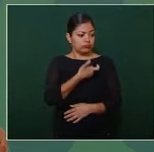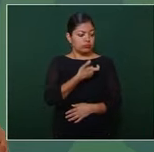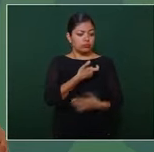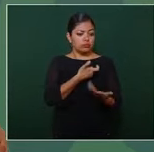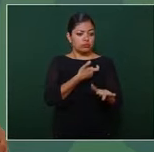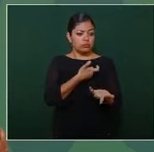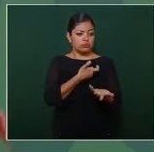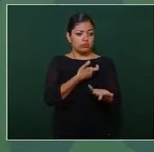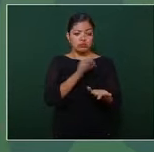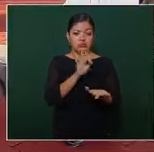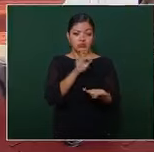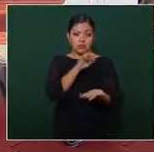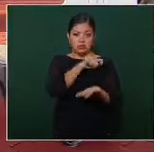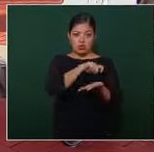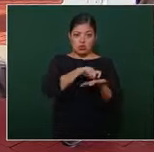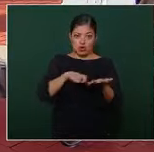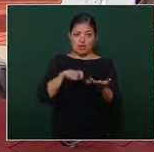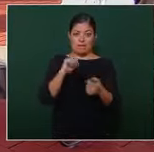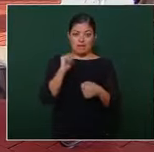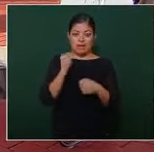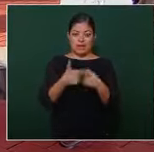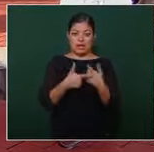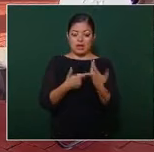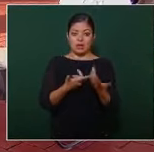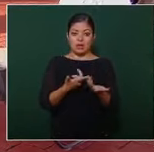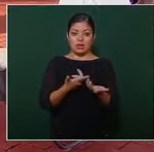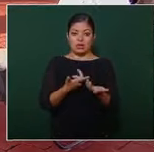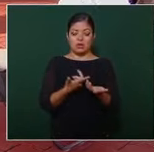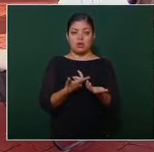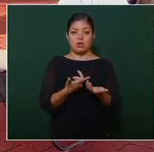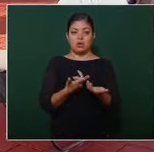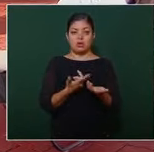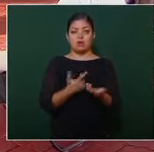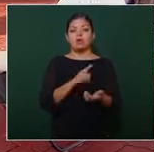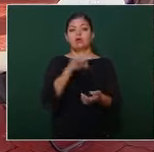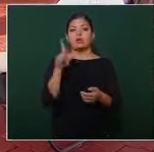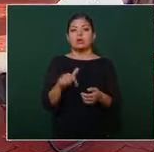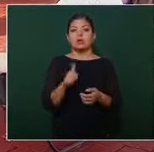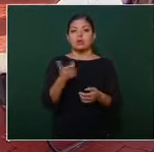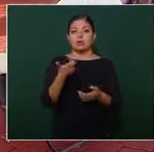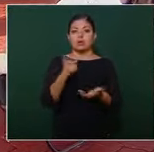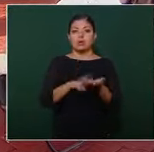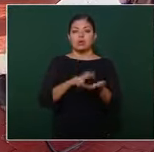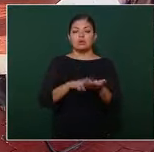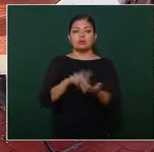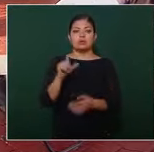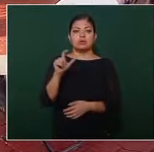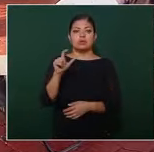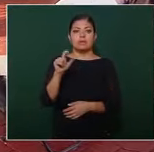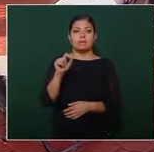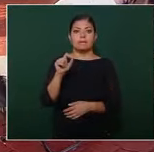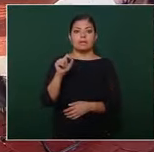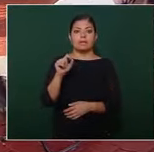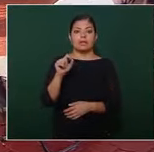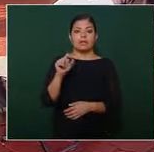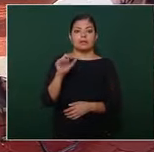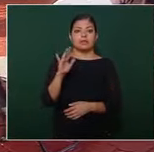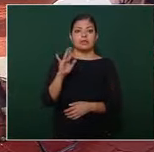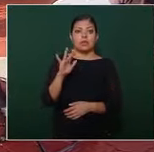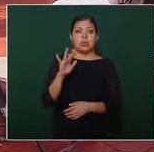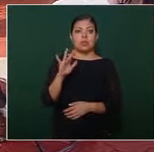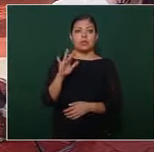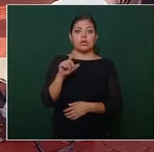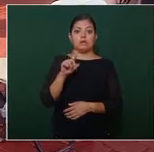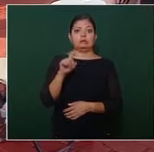si va a comprar algo y ya vale 20 50 por ciento 100 por ciento